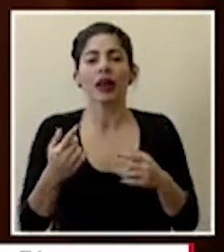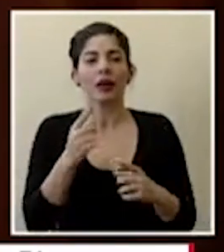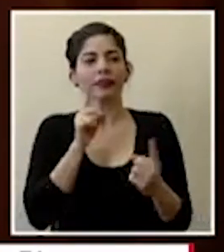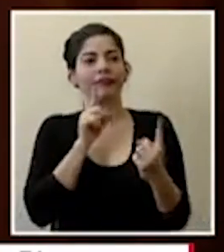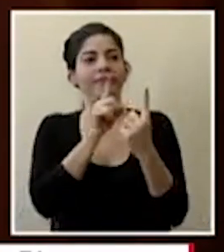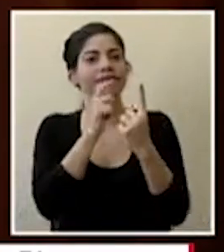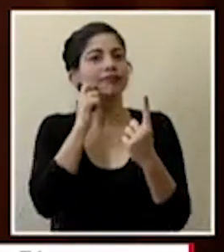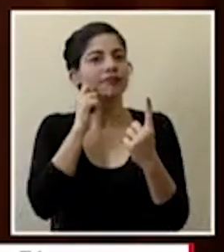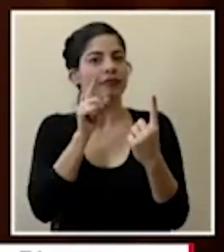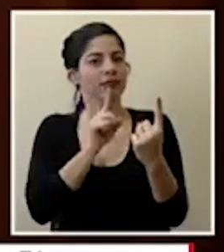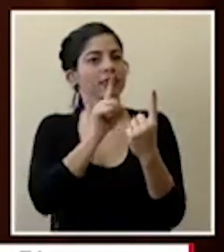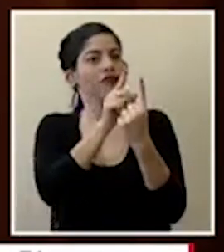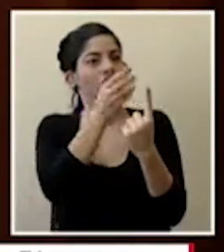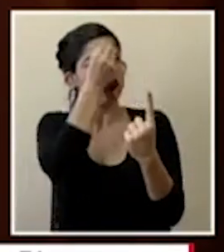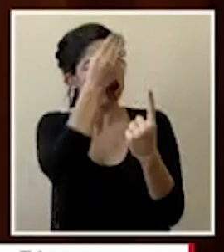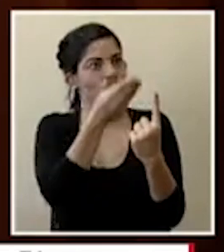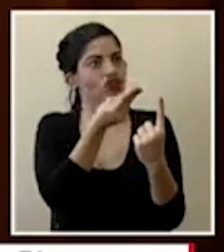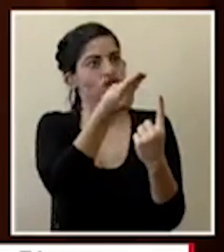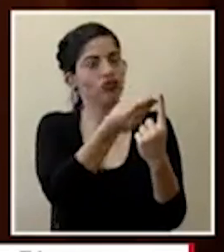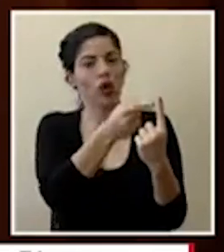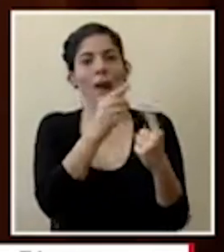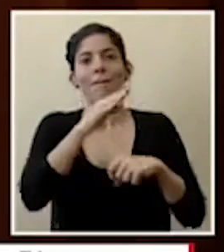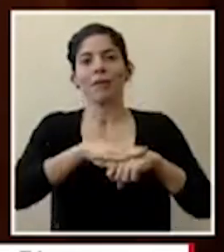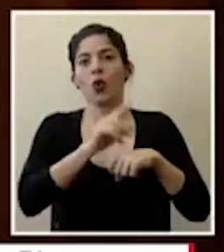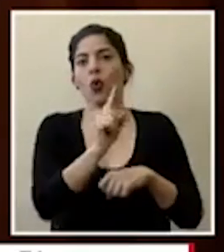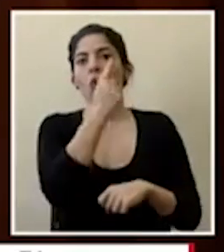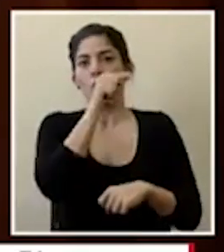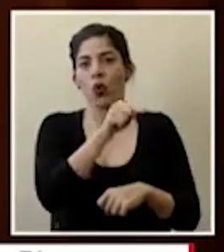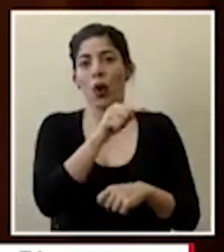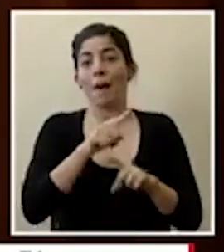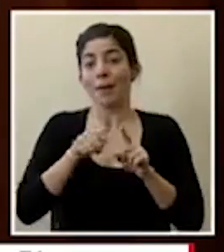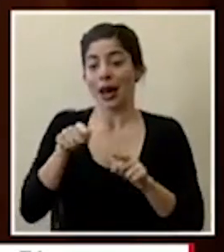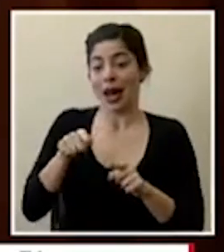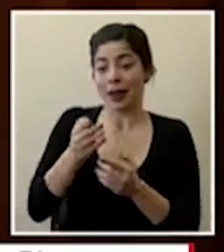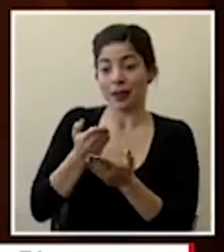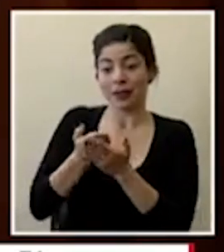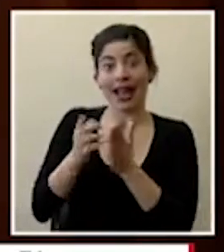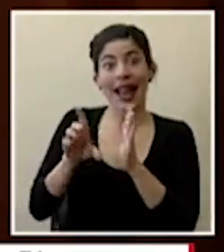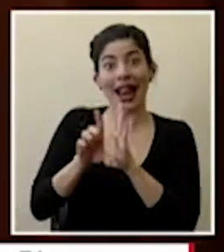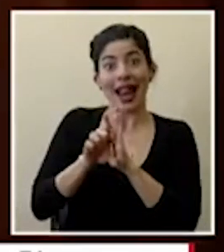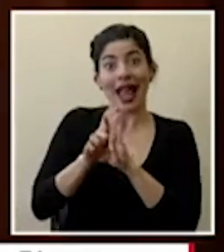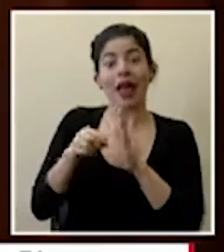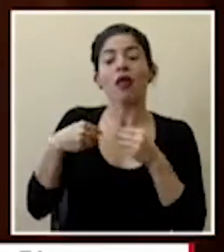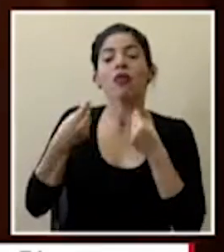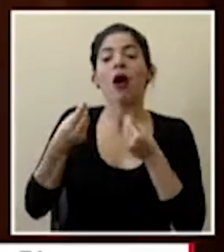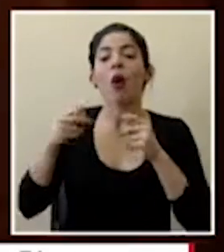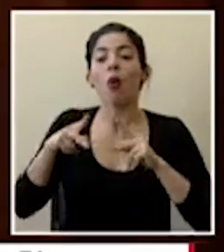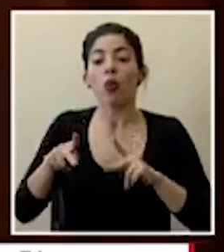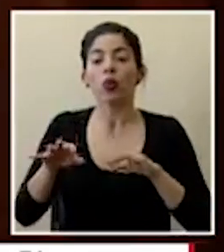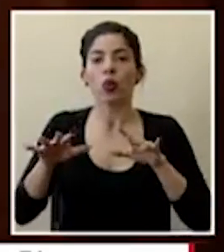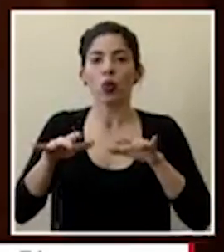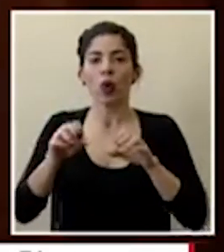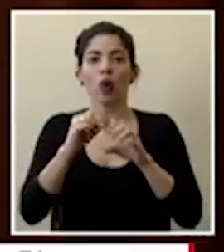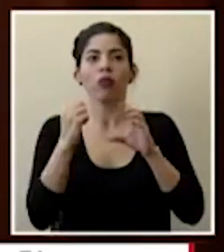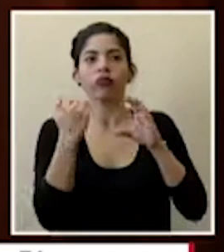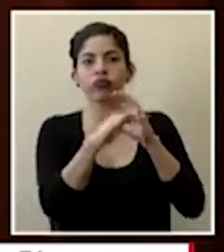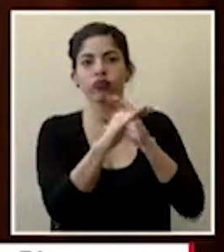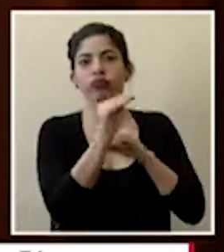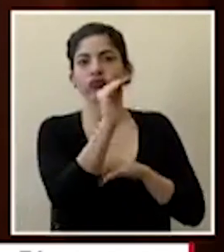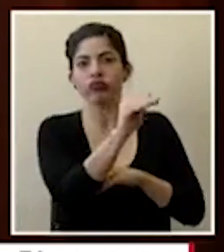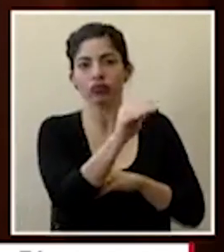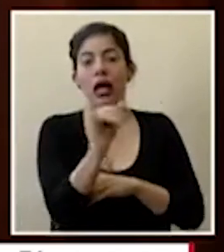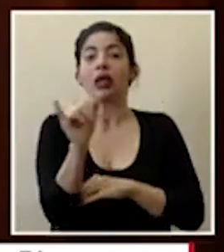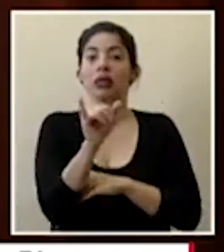personal esta propuesta de ley va a facultar en estos casos notificación digital con efectos de